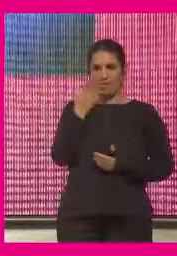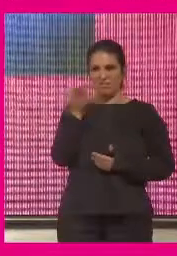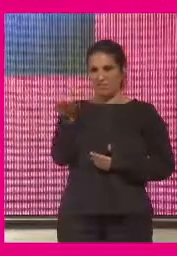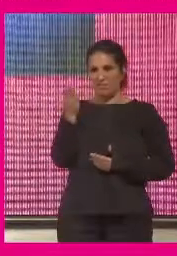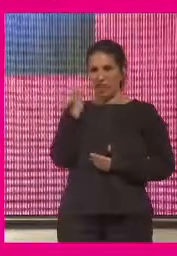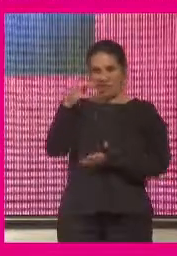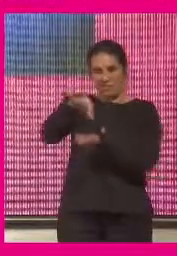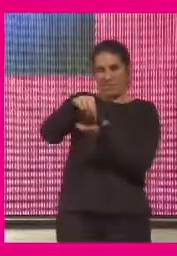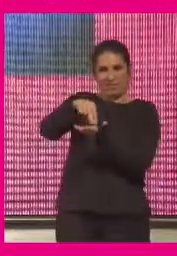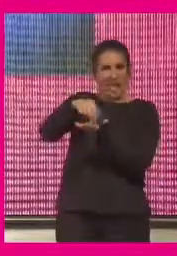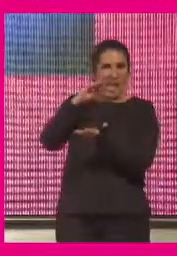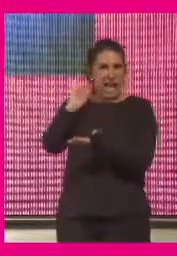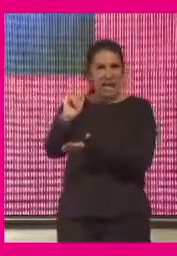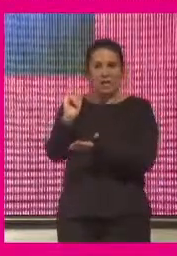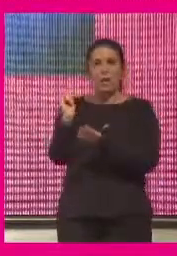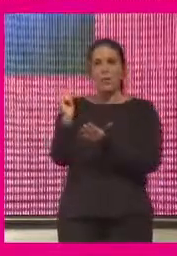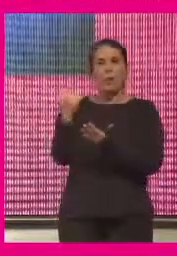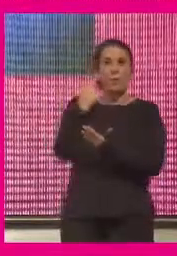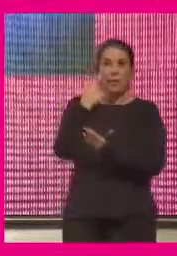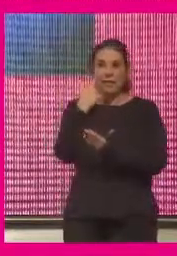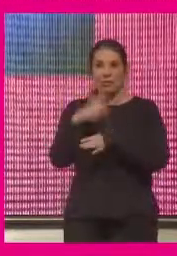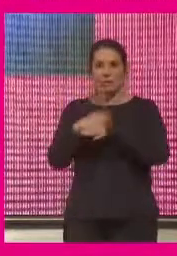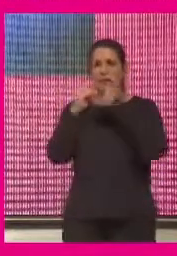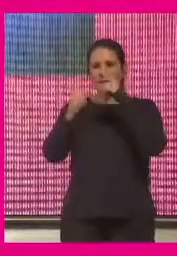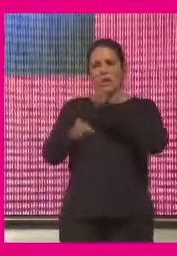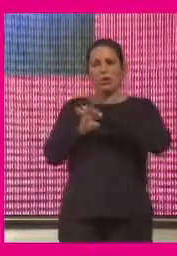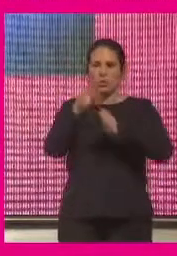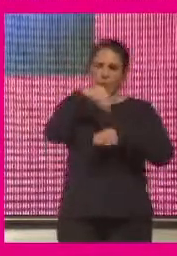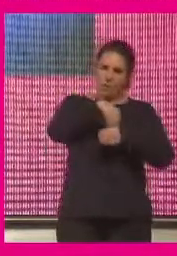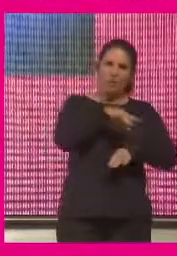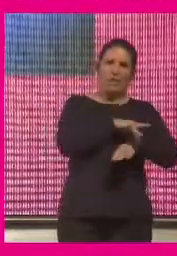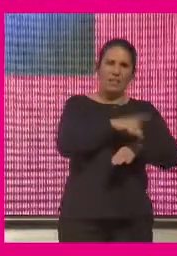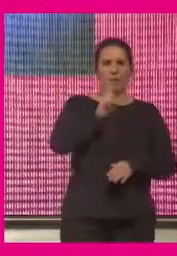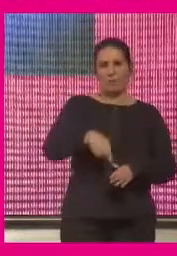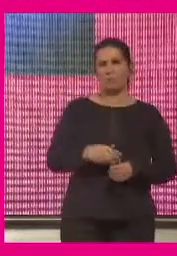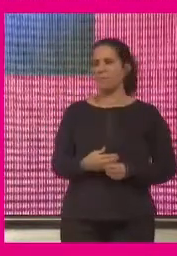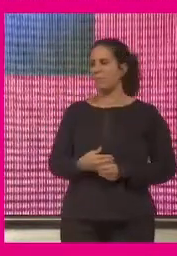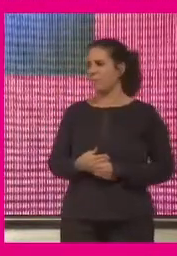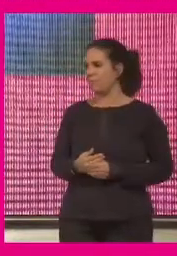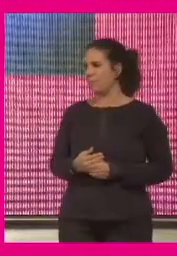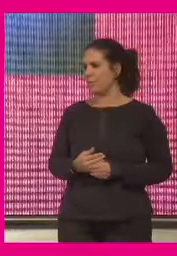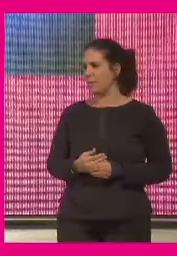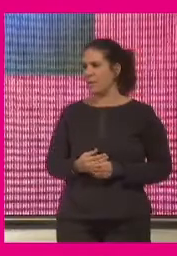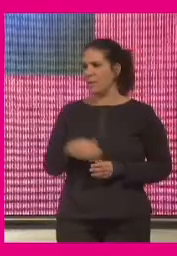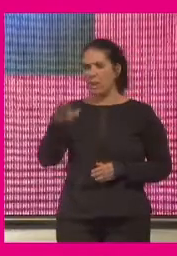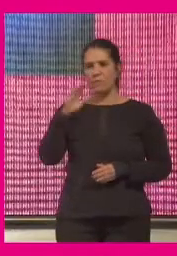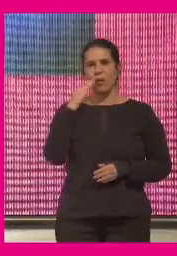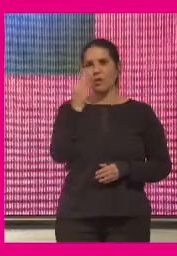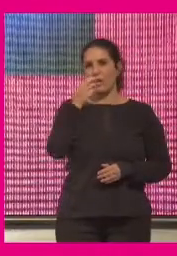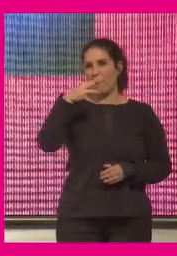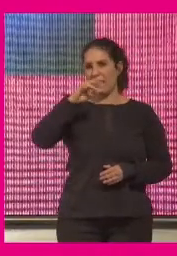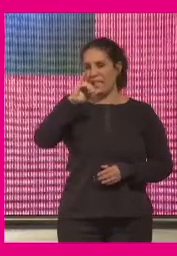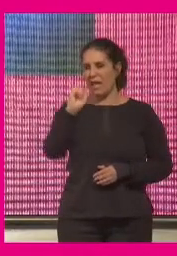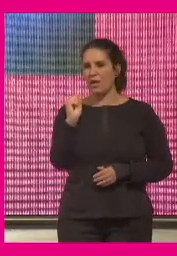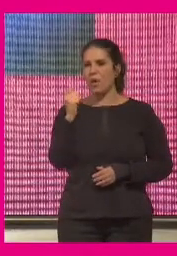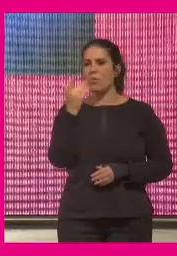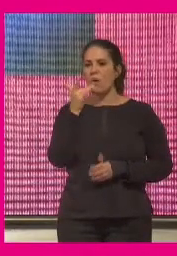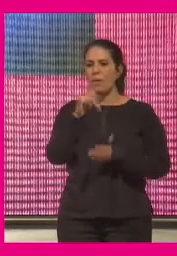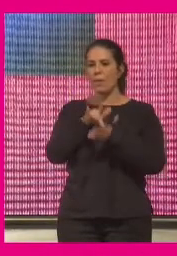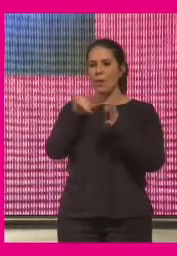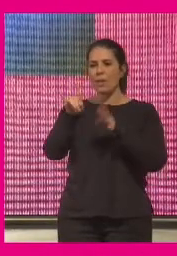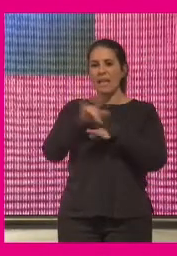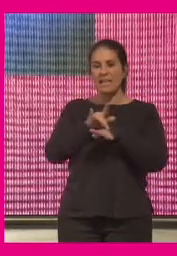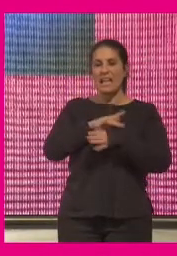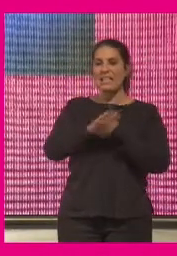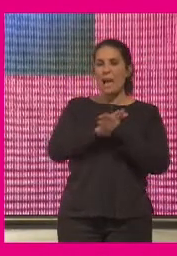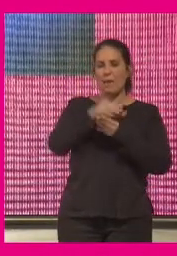pero que tendremos que estar muy atentos para seguir enseñándolo en digital lo que pasa José María que cuando cuando se habla de brecha digital